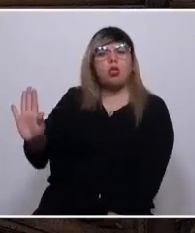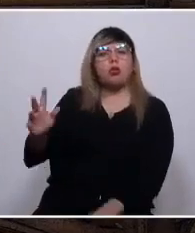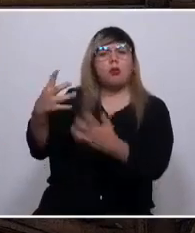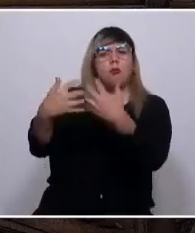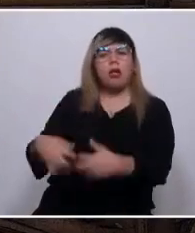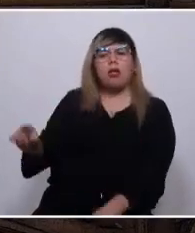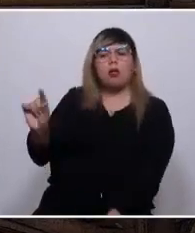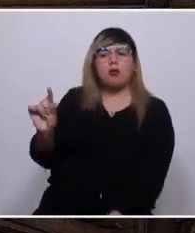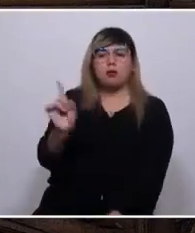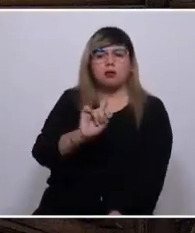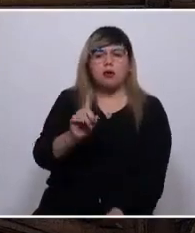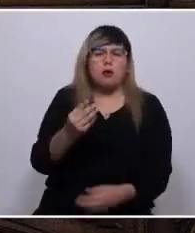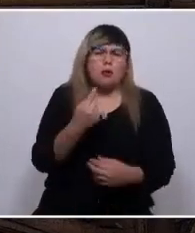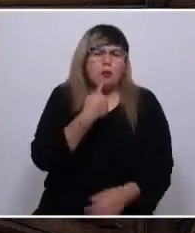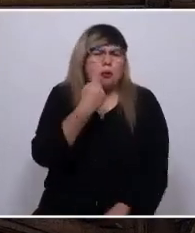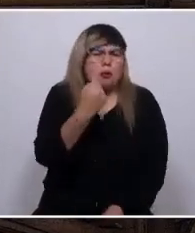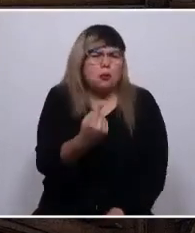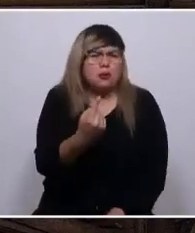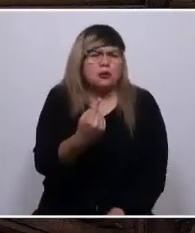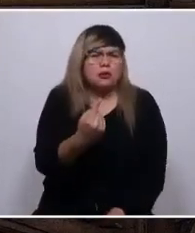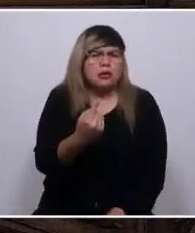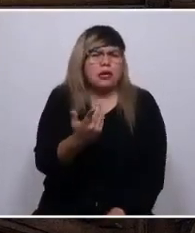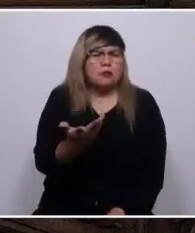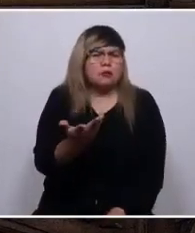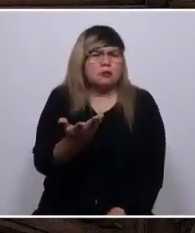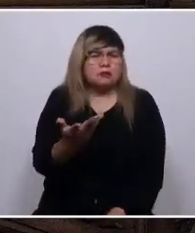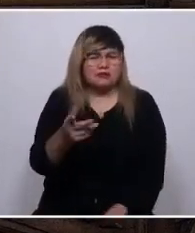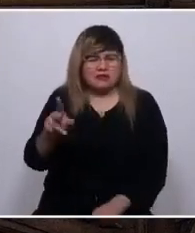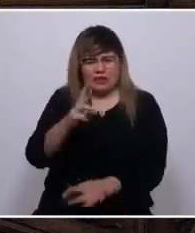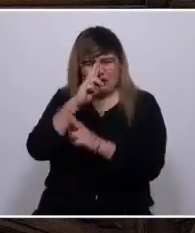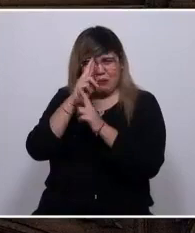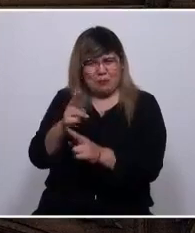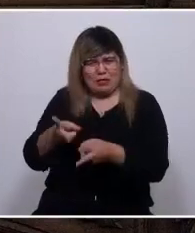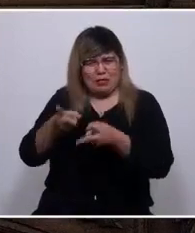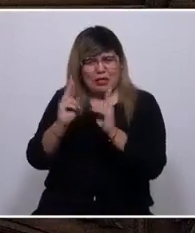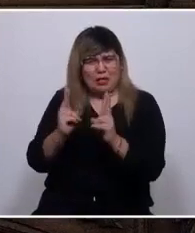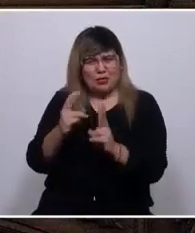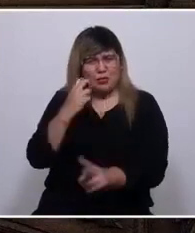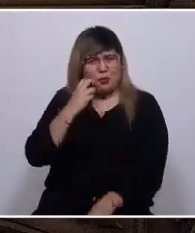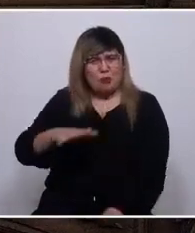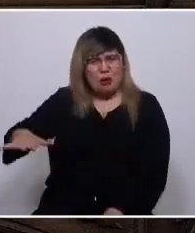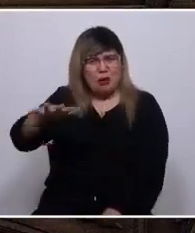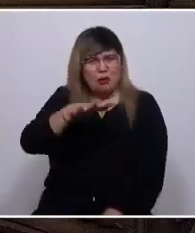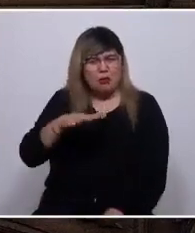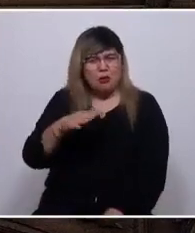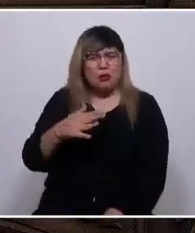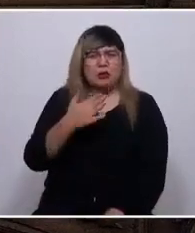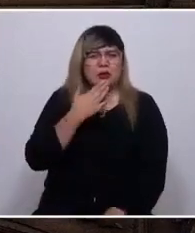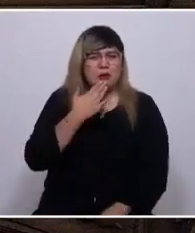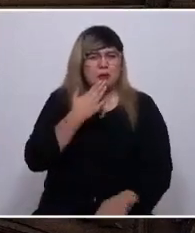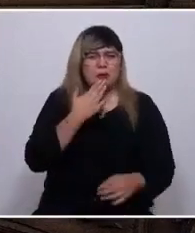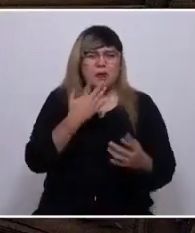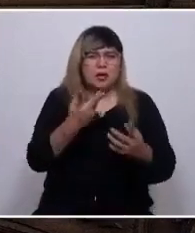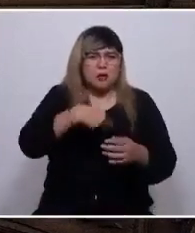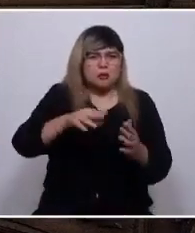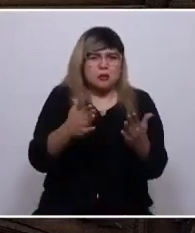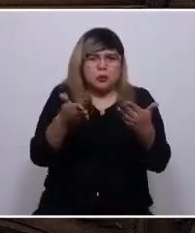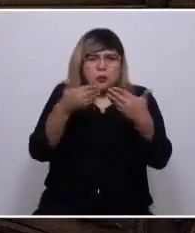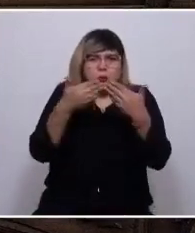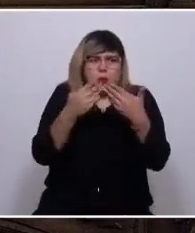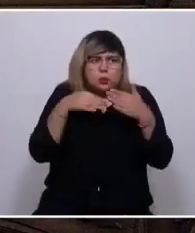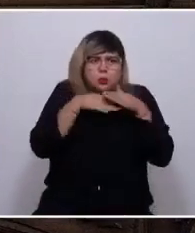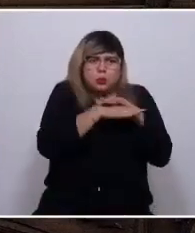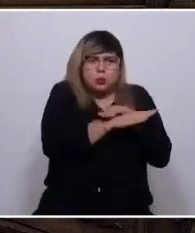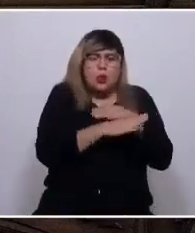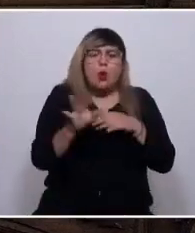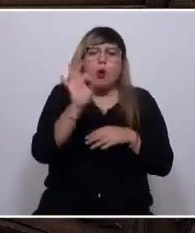Entonces la pregunta obvia es, ¿ha sido respetado nuestro derecho a ser seres vivos y en consecuencia a gobernarnos, o al contrario, se nos